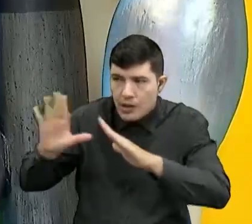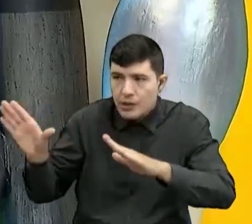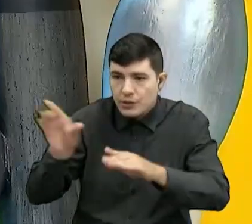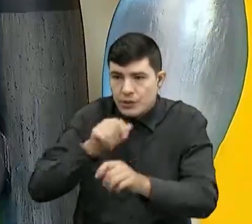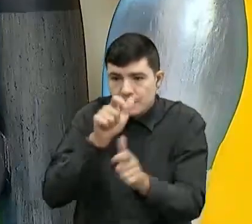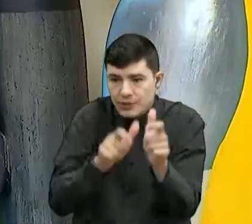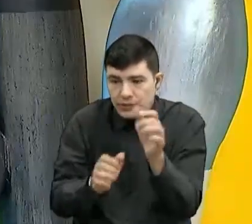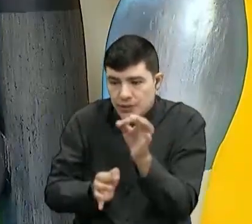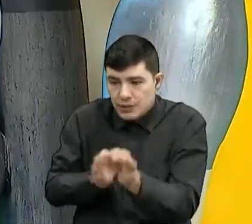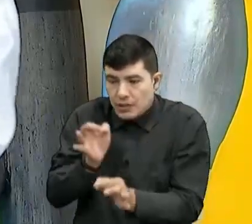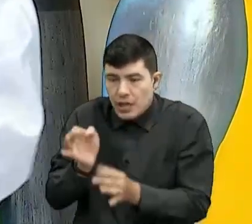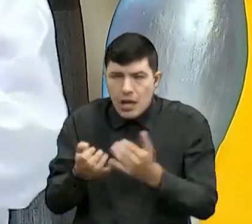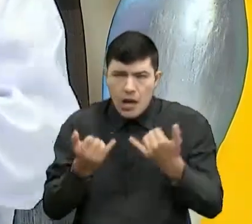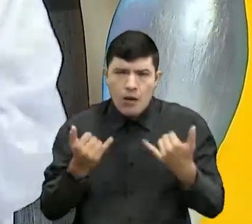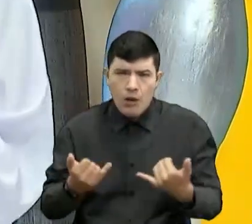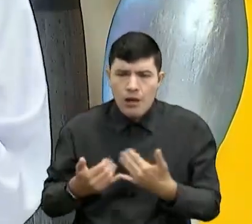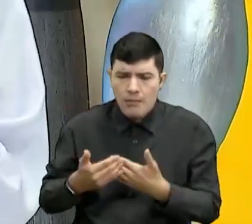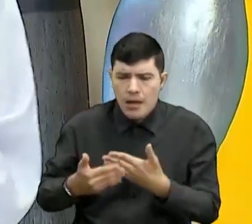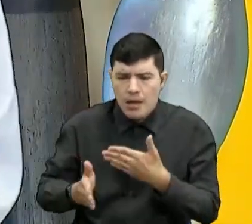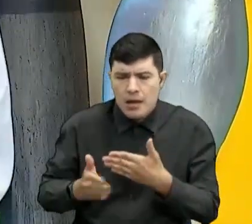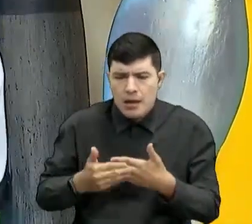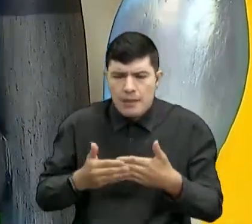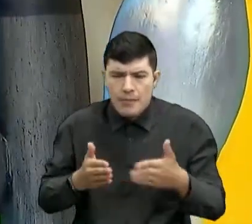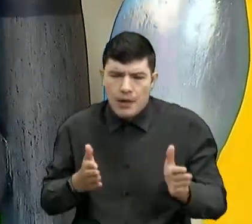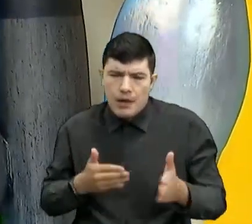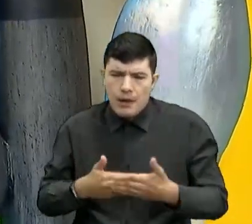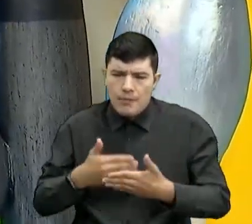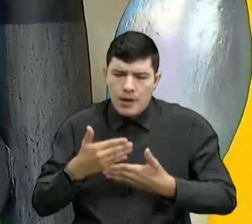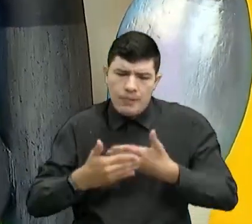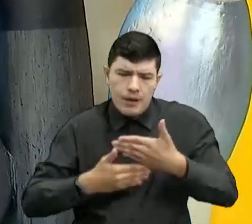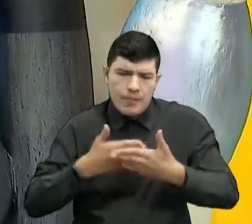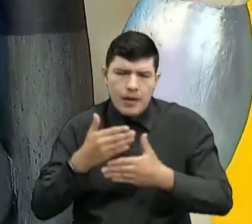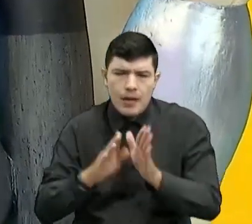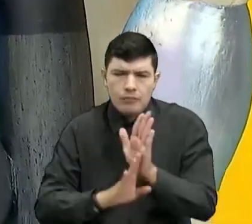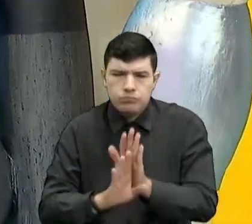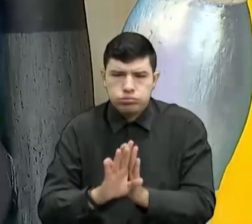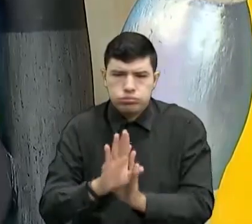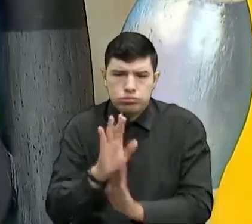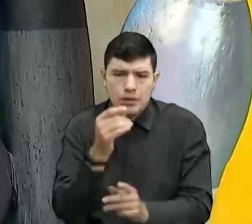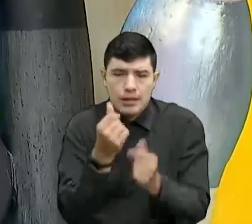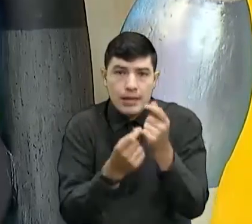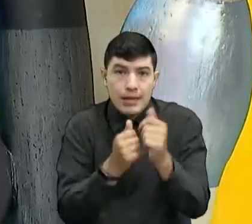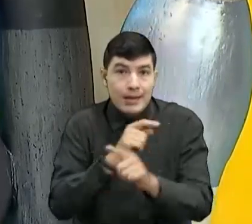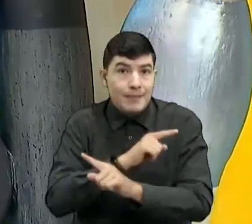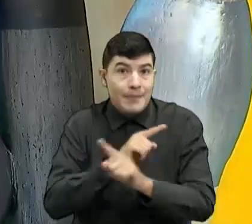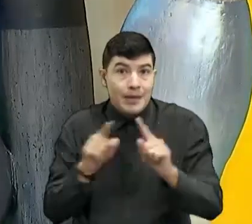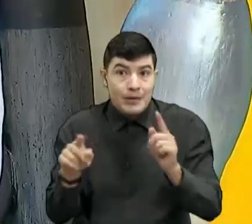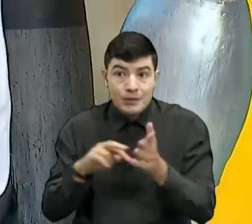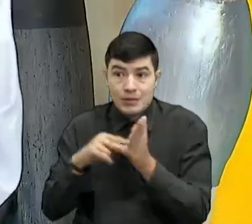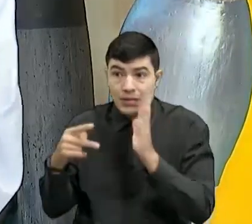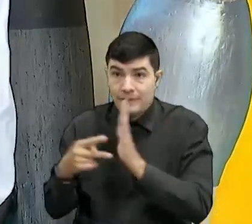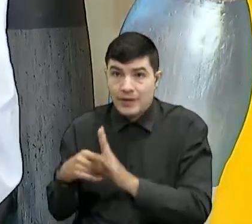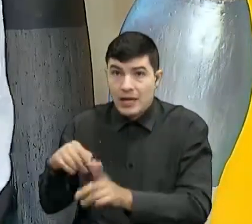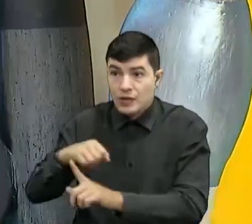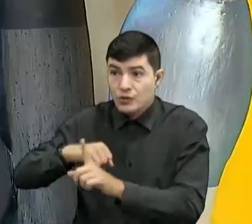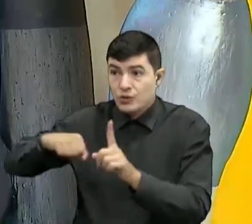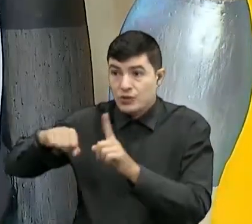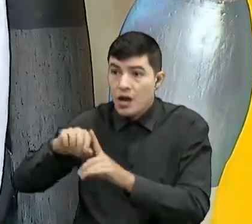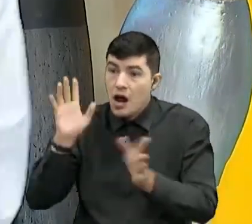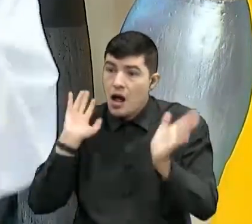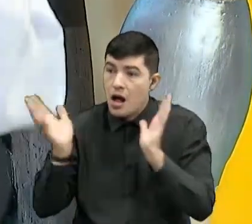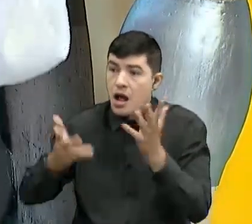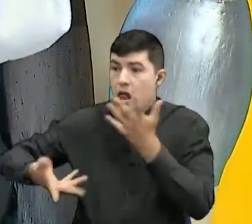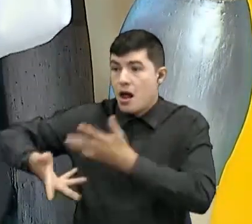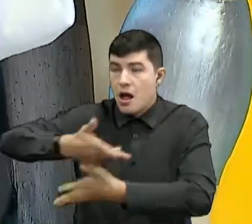casa. Ahorita se empieza como a normalizar quizás el ciclo económico, pero eso no significa que el virus se haya ido, por